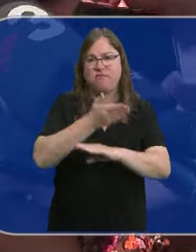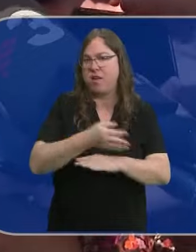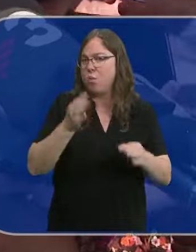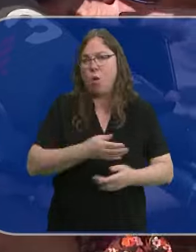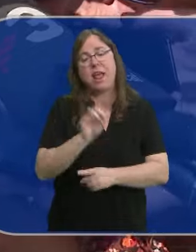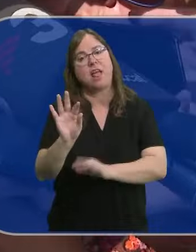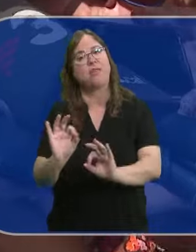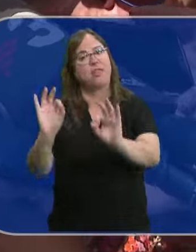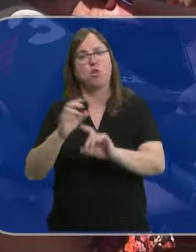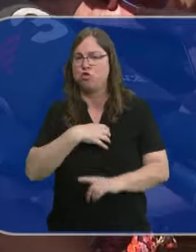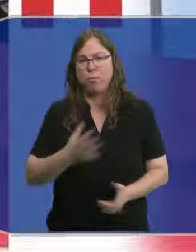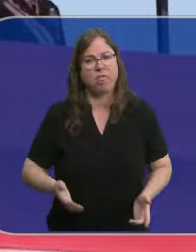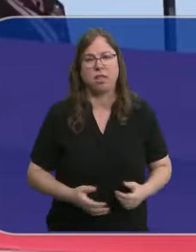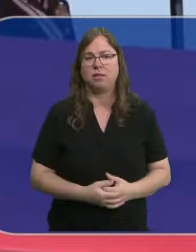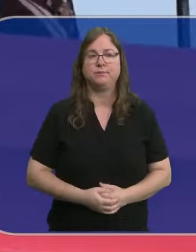instrucción.